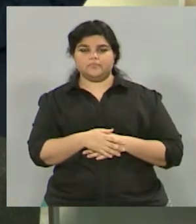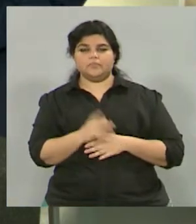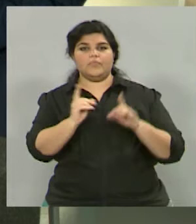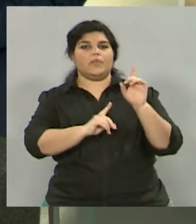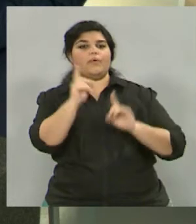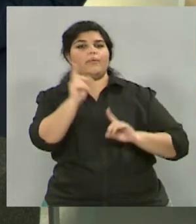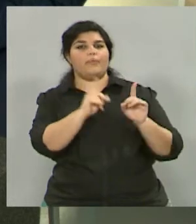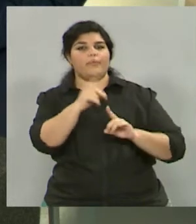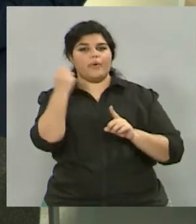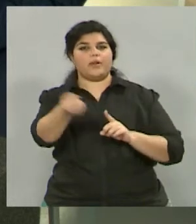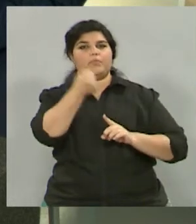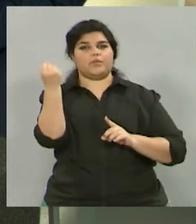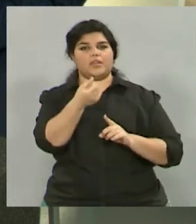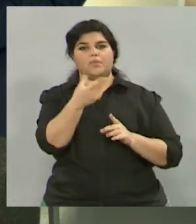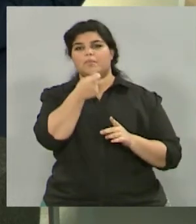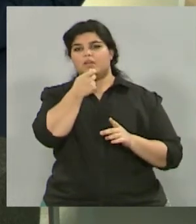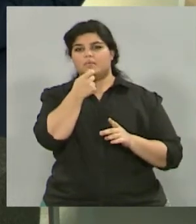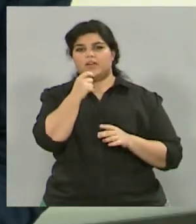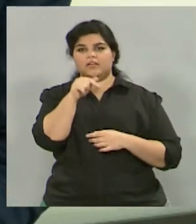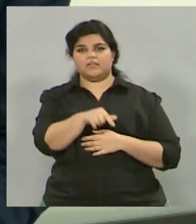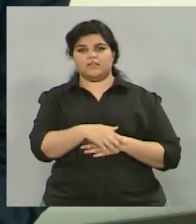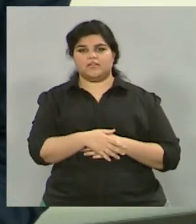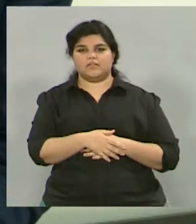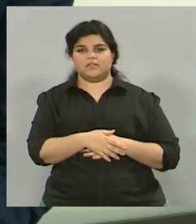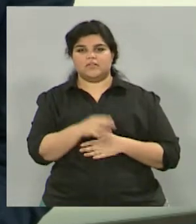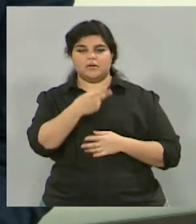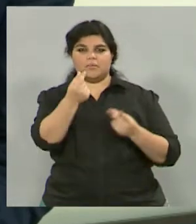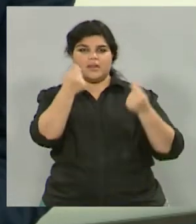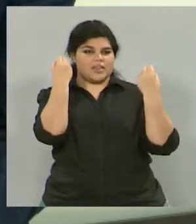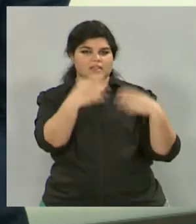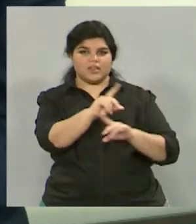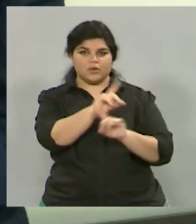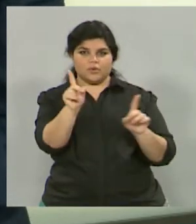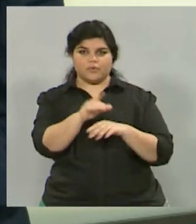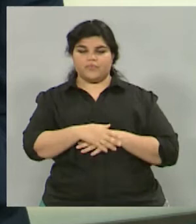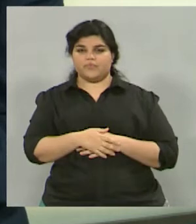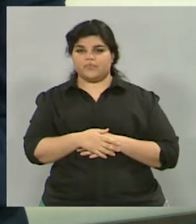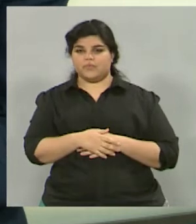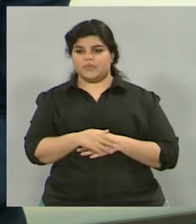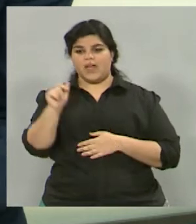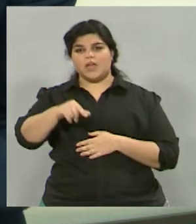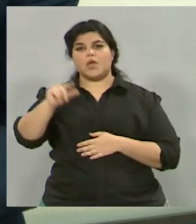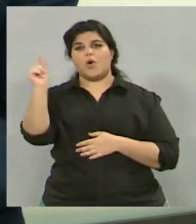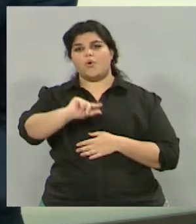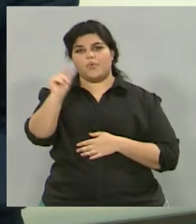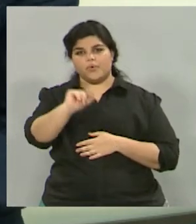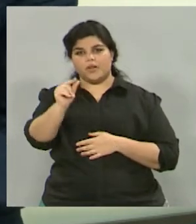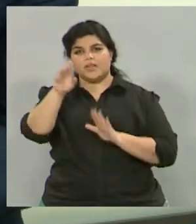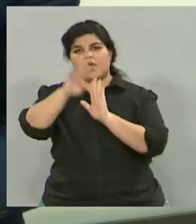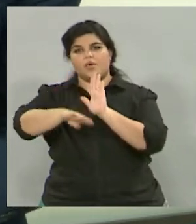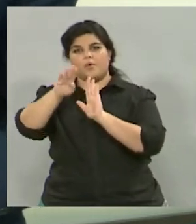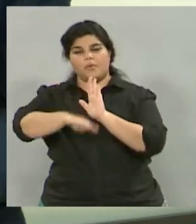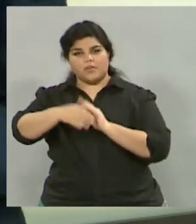saber que no estoy malgastando el dinero, por ejemplo? Bueno, fundamentalmente aprovechar todas las ofertas, promociones y descuentos